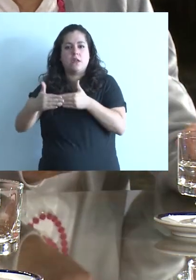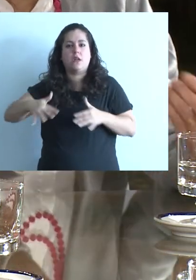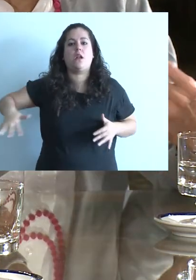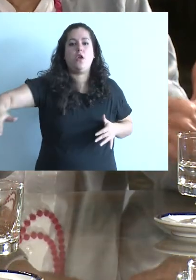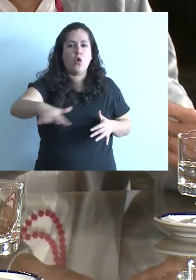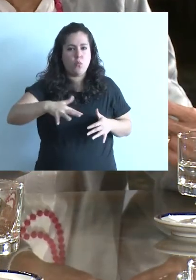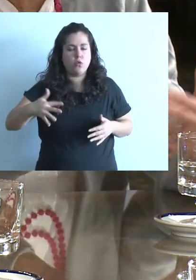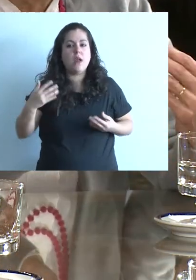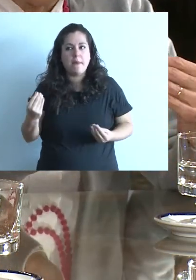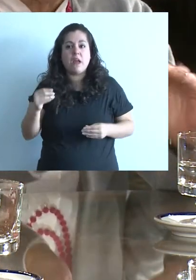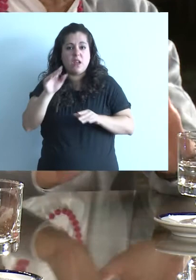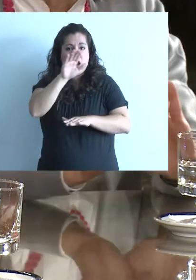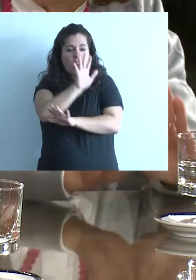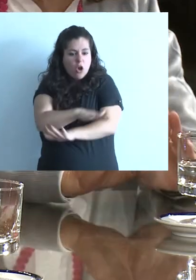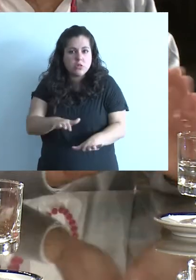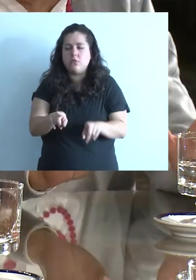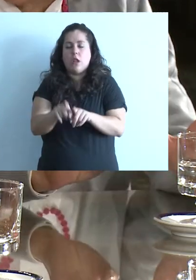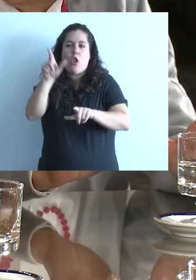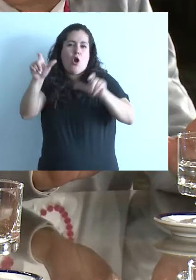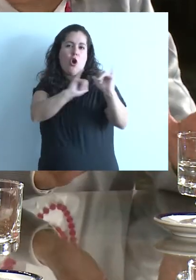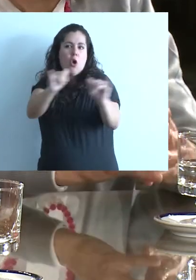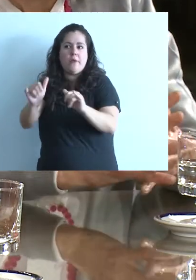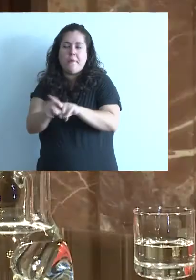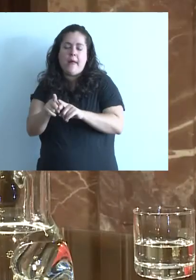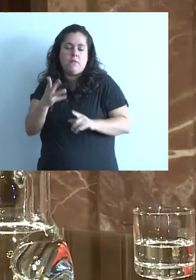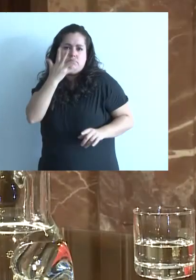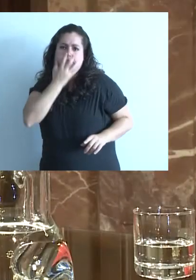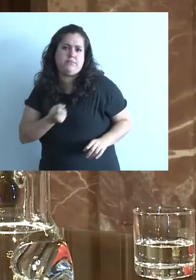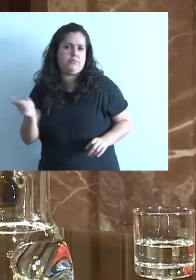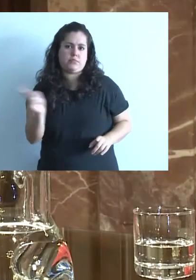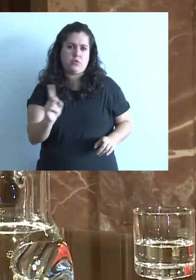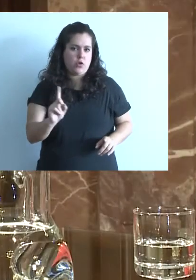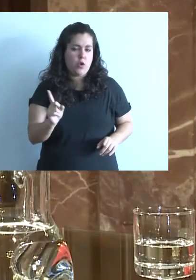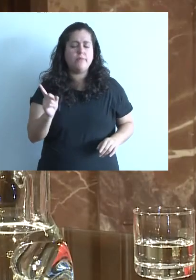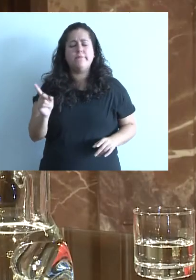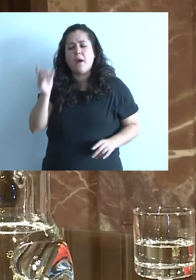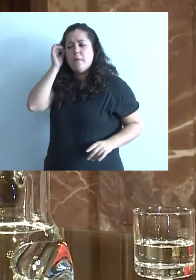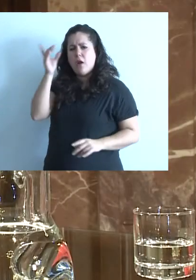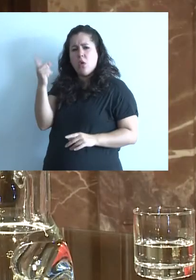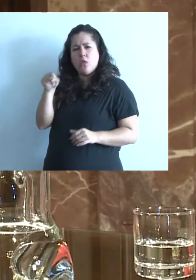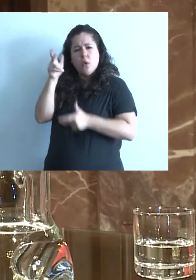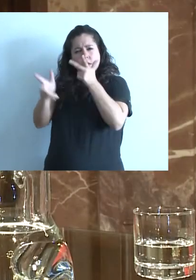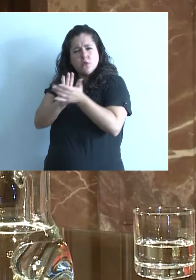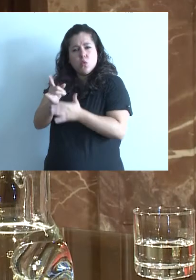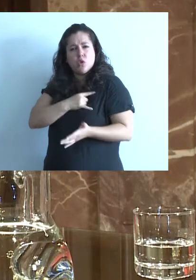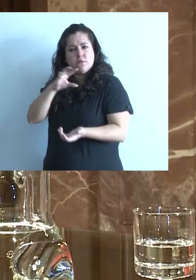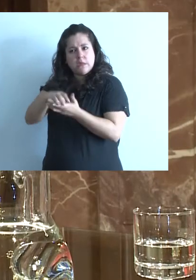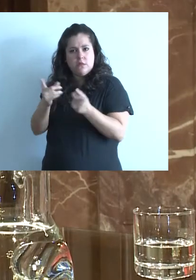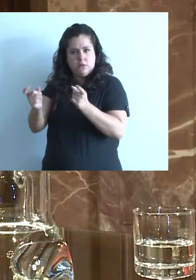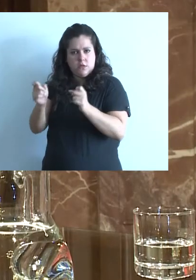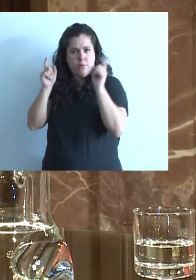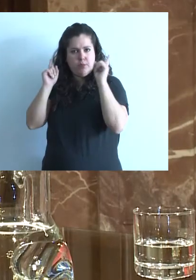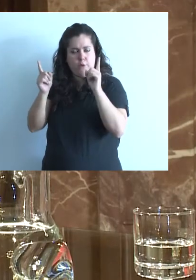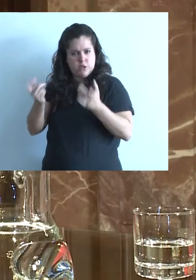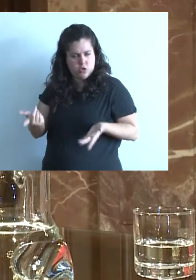comunidades, de manera tal que los chicos no se desarraiguen. Ahora, Alcira, uno piensa en universidad, piensa en maestros, profesores.